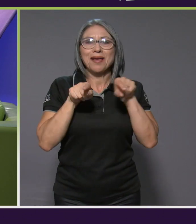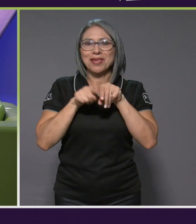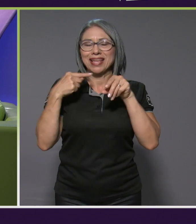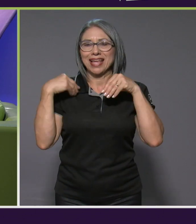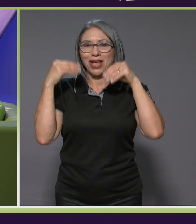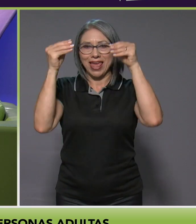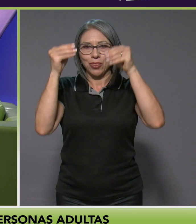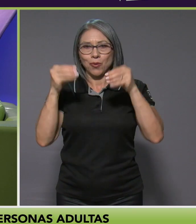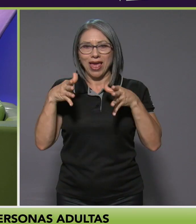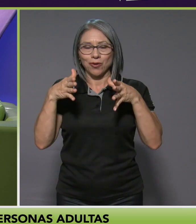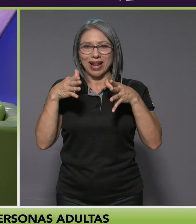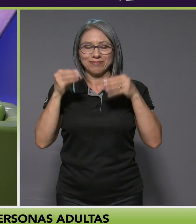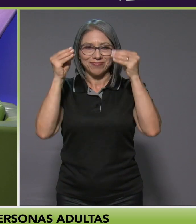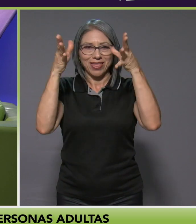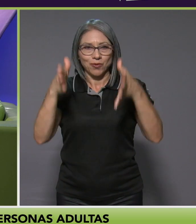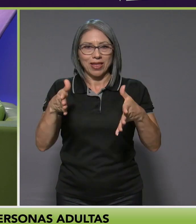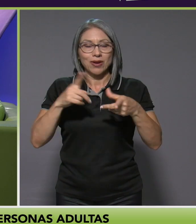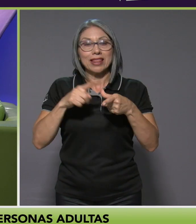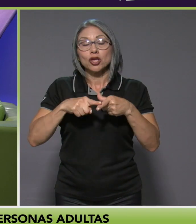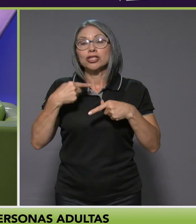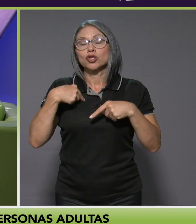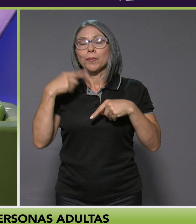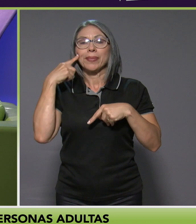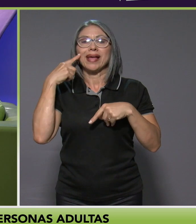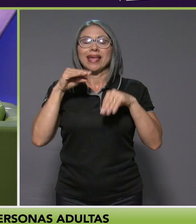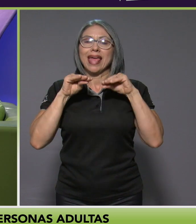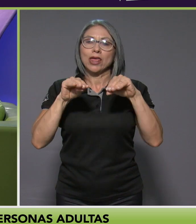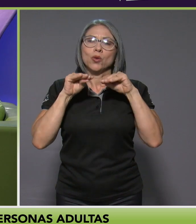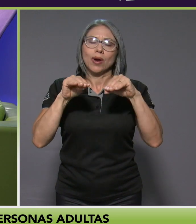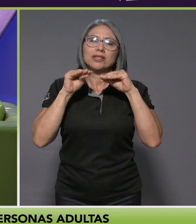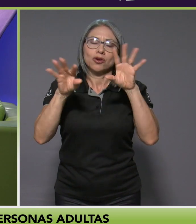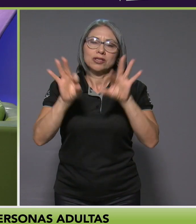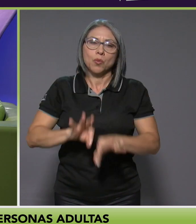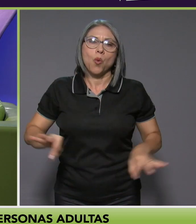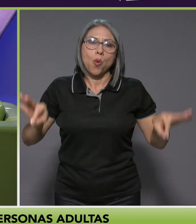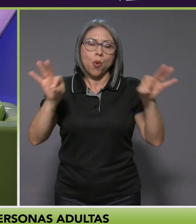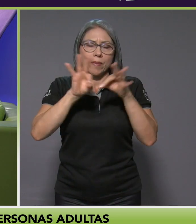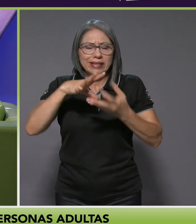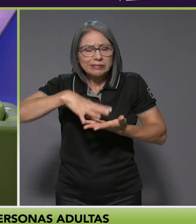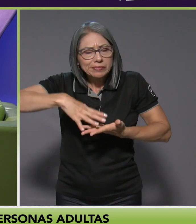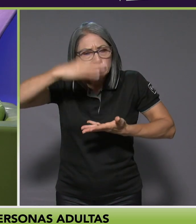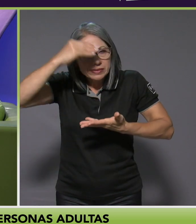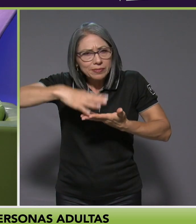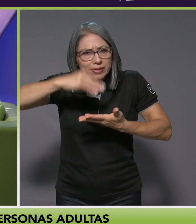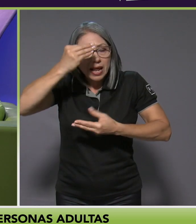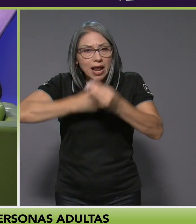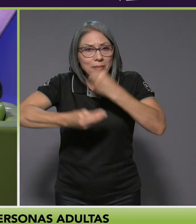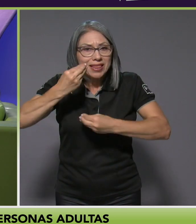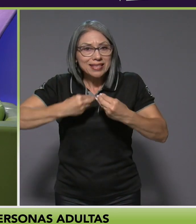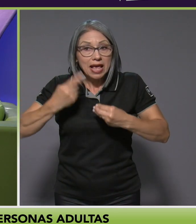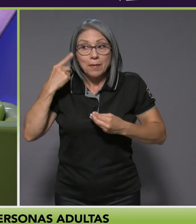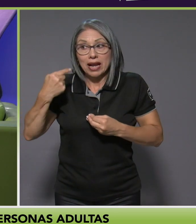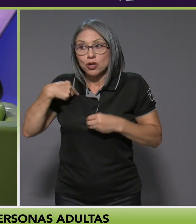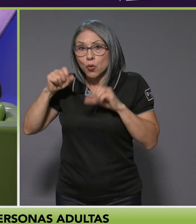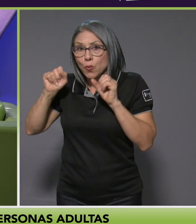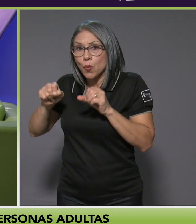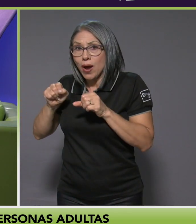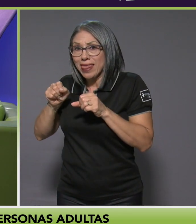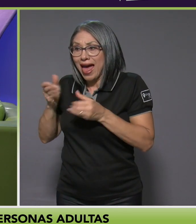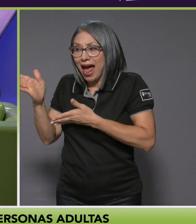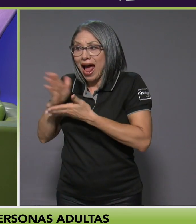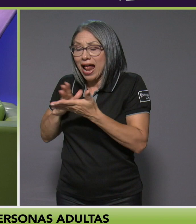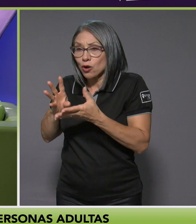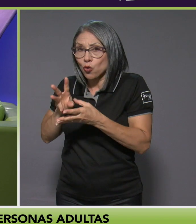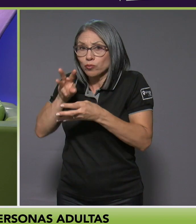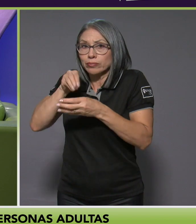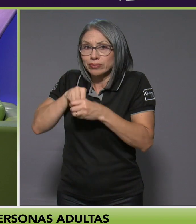entonces, considero que la educación es fundamental en todo el tema de la alimentación, porque para poder incorporar algo, primero tengo que aprender, porque es